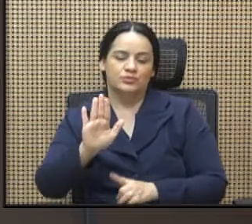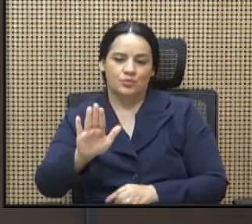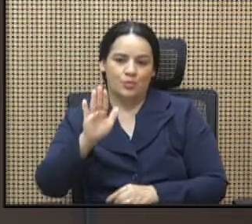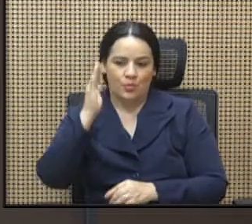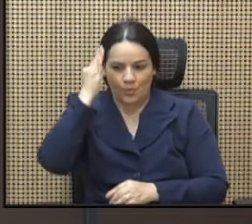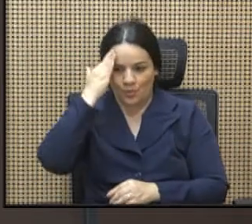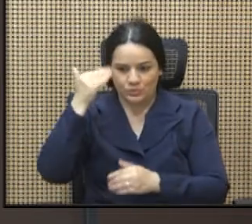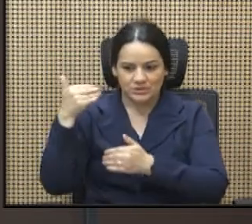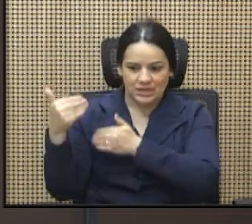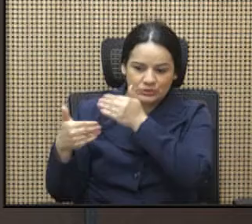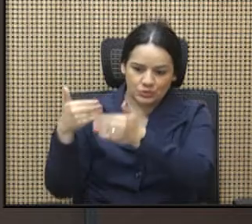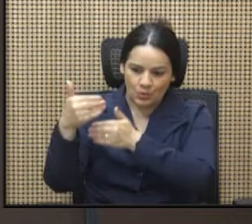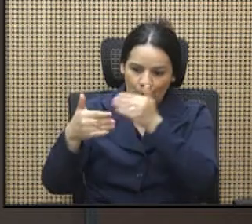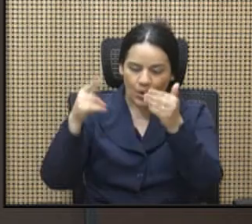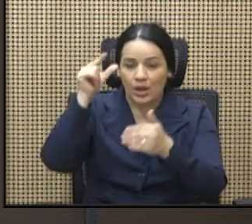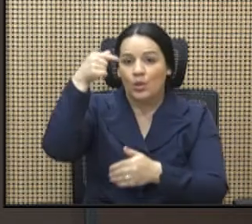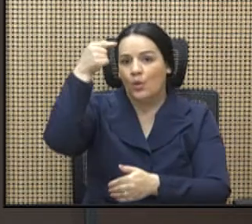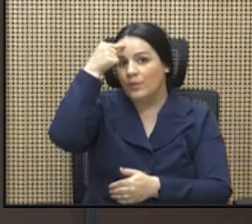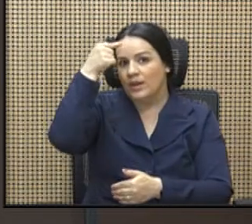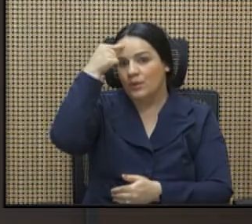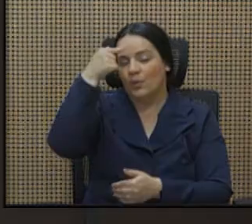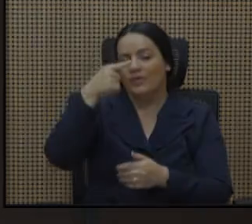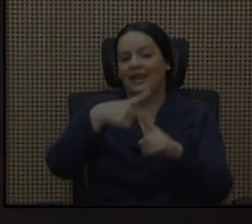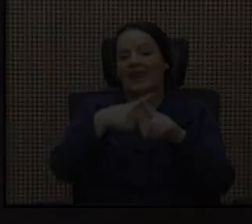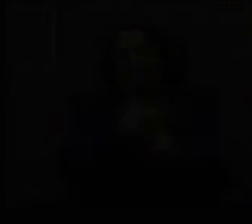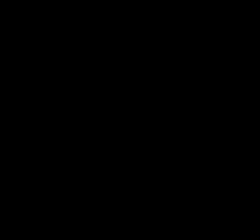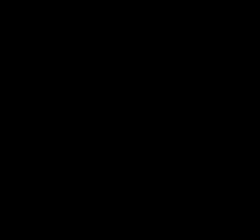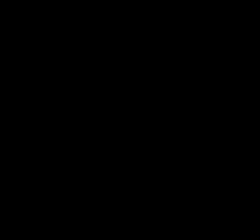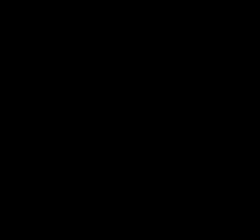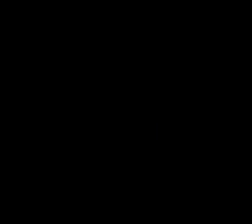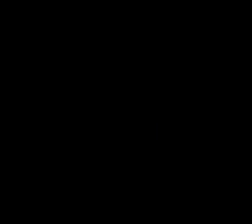servicios y demás obligaciones de carácter municipal.